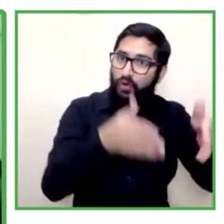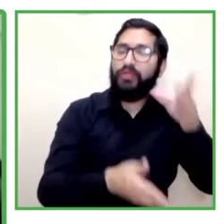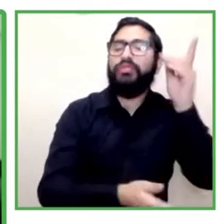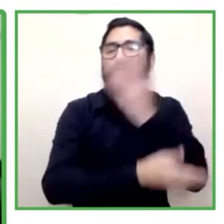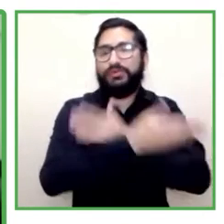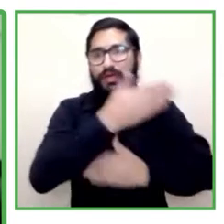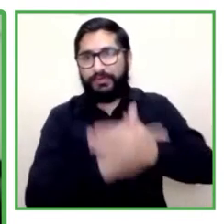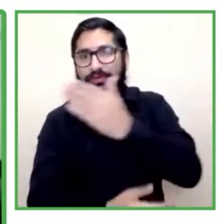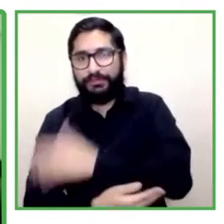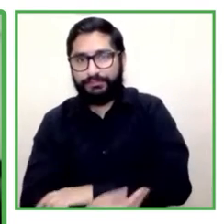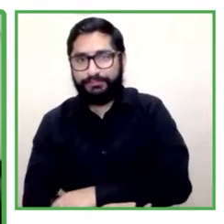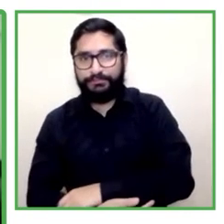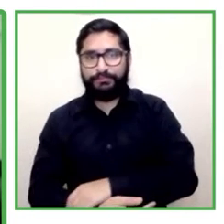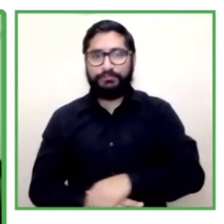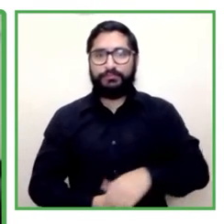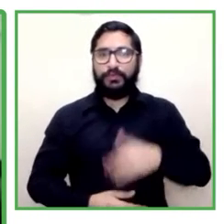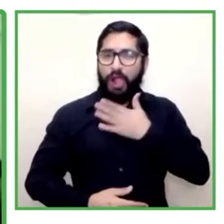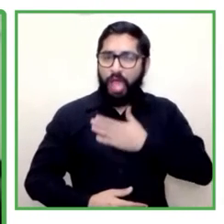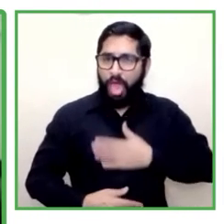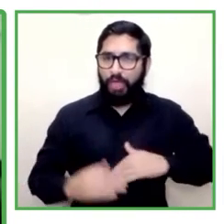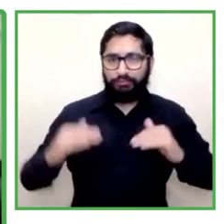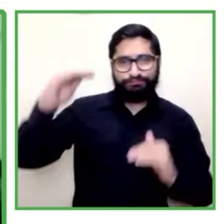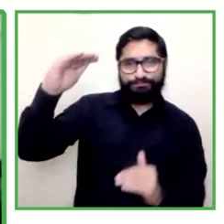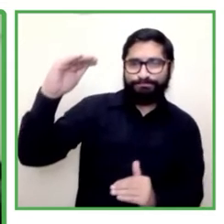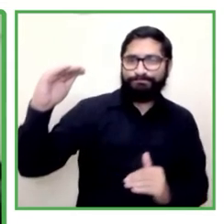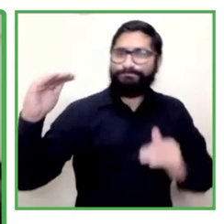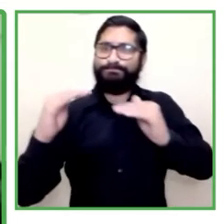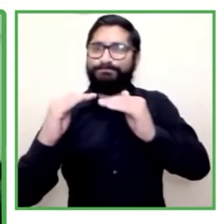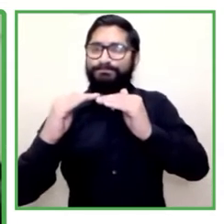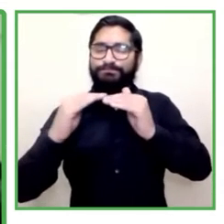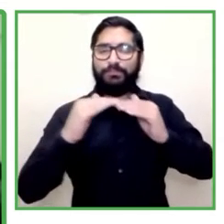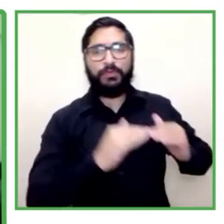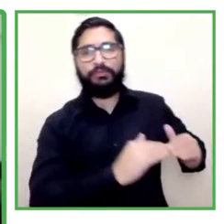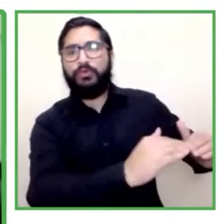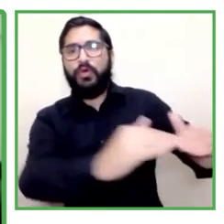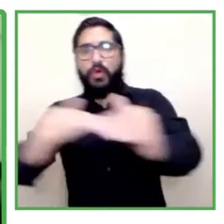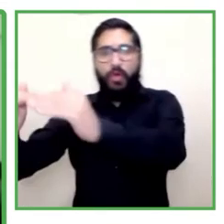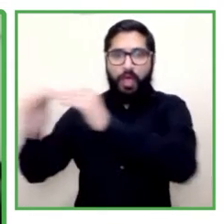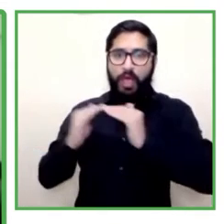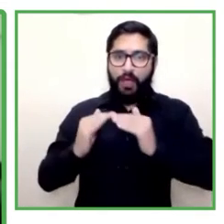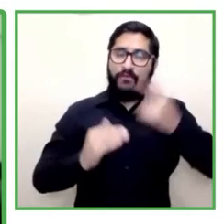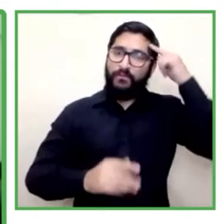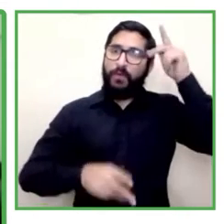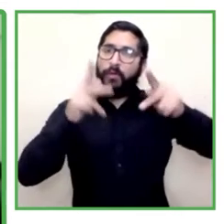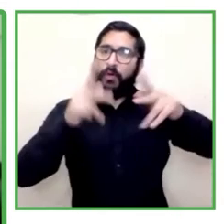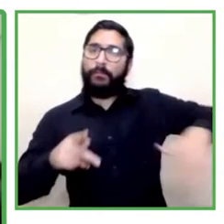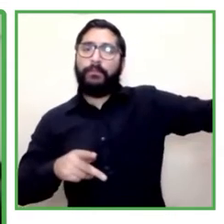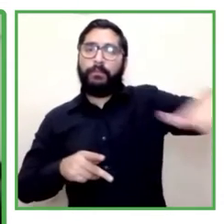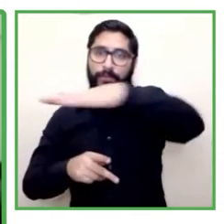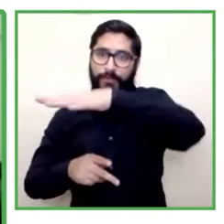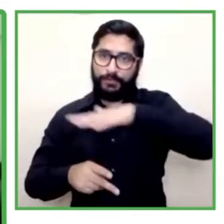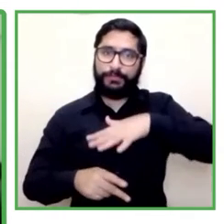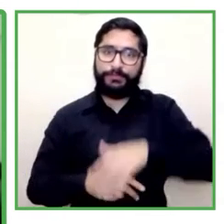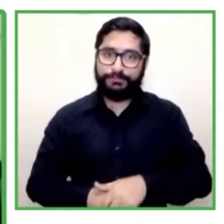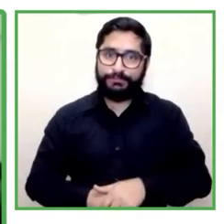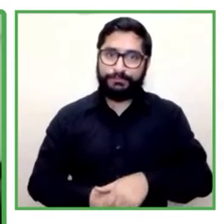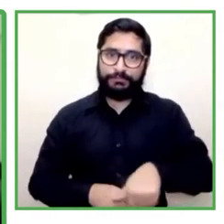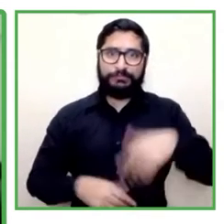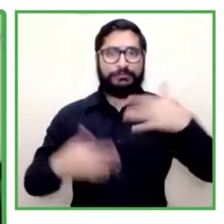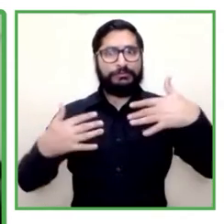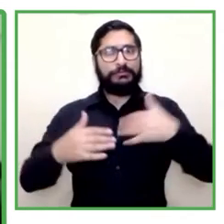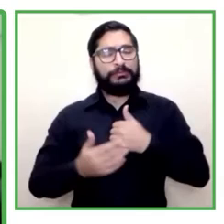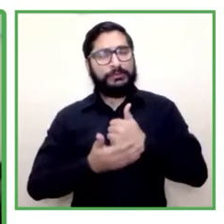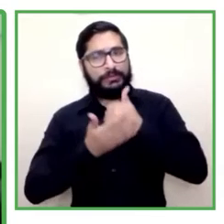experiencia de la pobreza y en este gran llamado de que nadie quede atrás. Por eso, para el papel protagónico de las